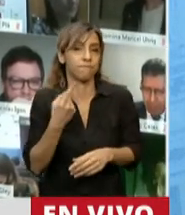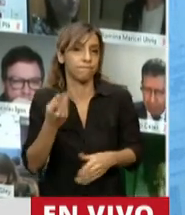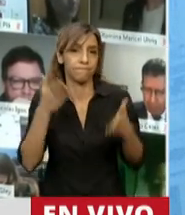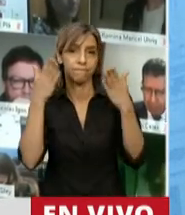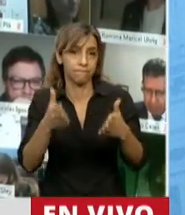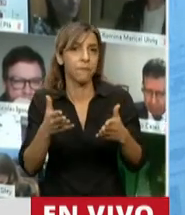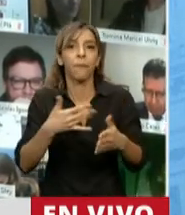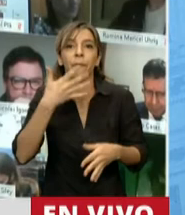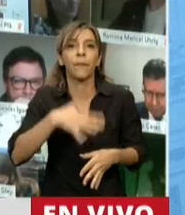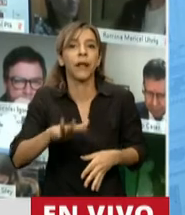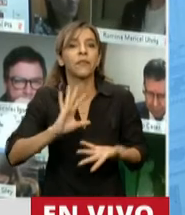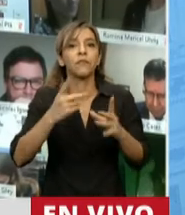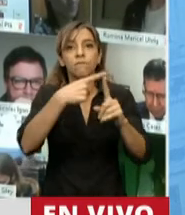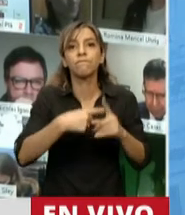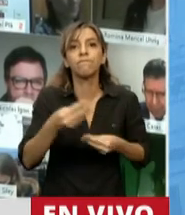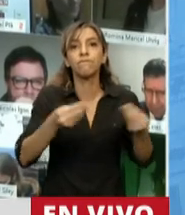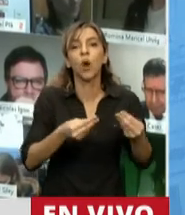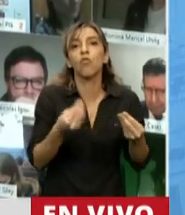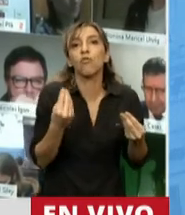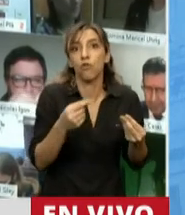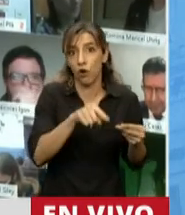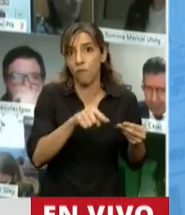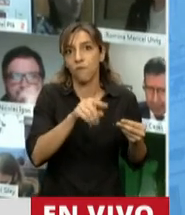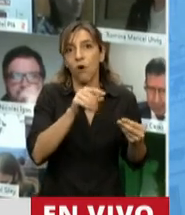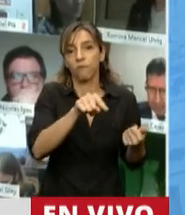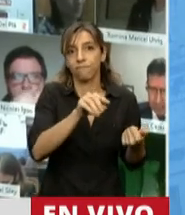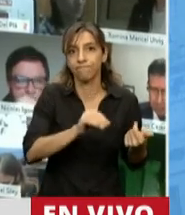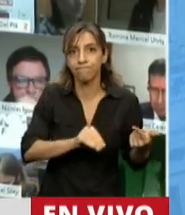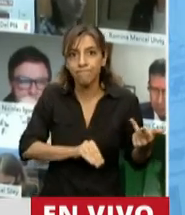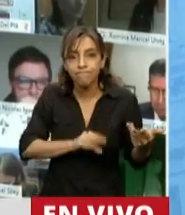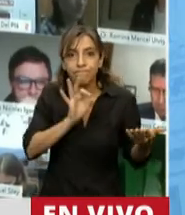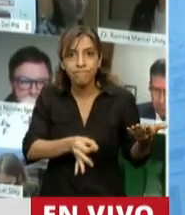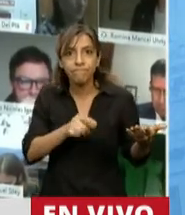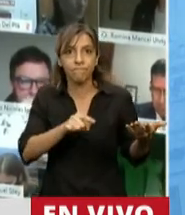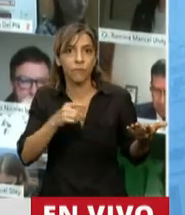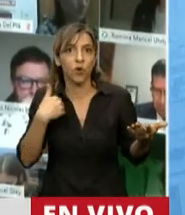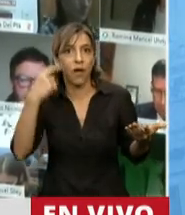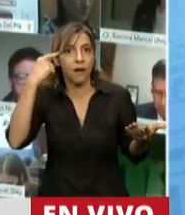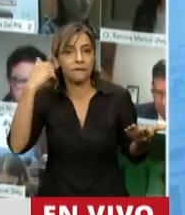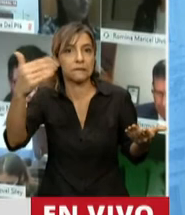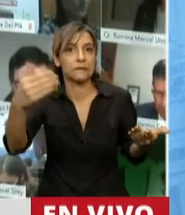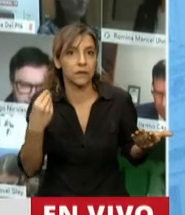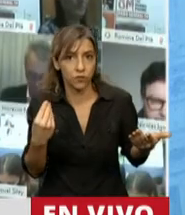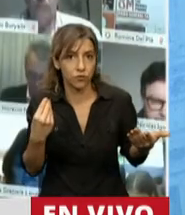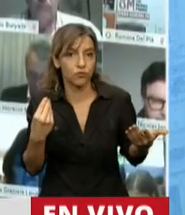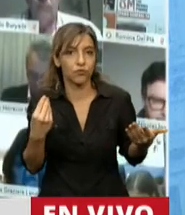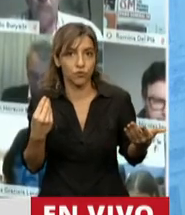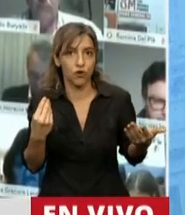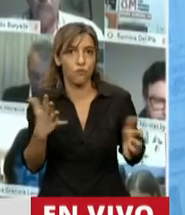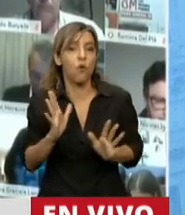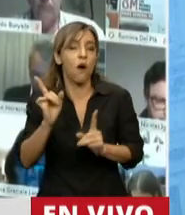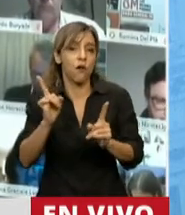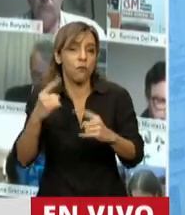tenemos que considerarlo teniendo en cuenta los riesgos, ¿no es cierto?, que esta emisión trae. Pero está visto que otros países del